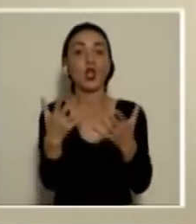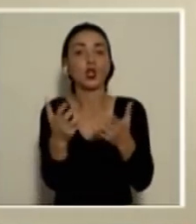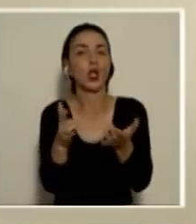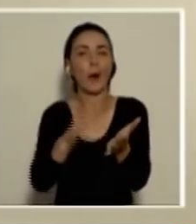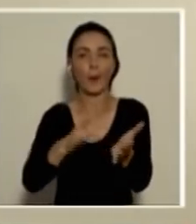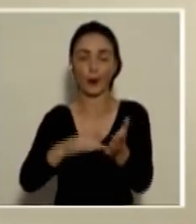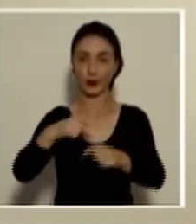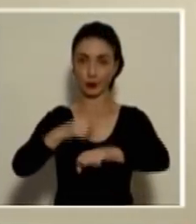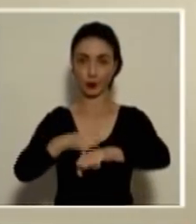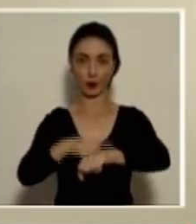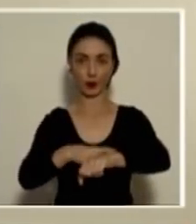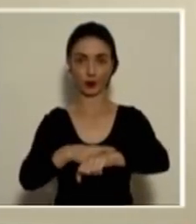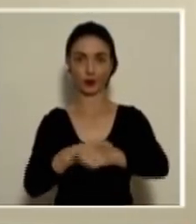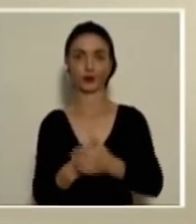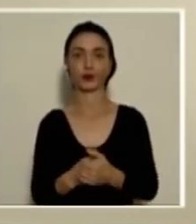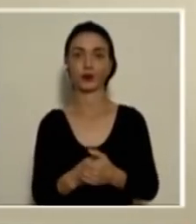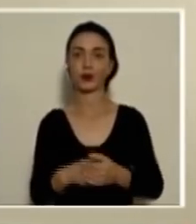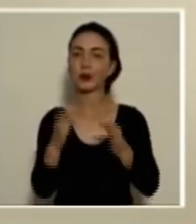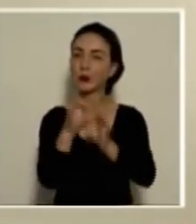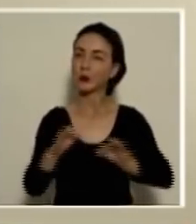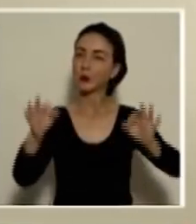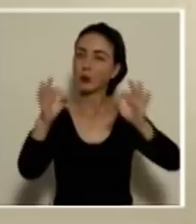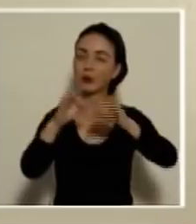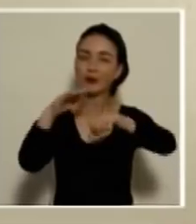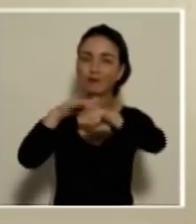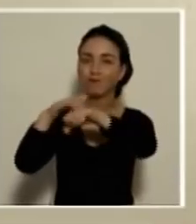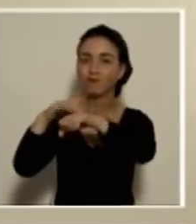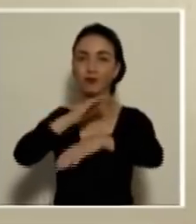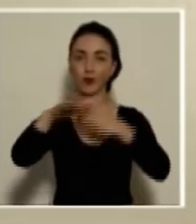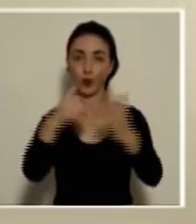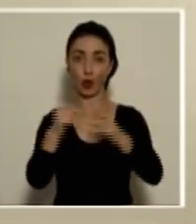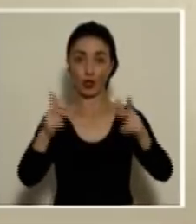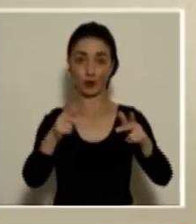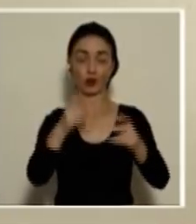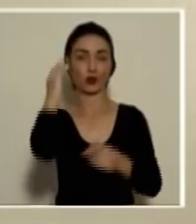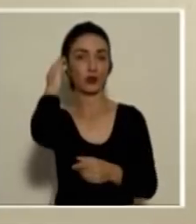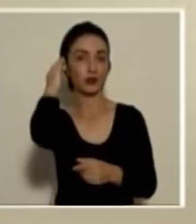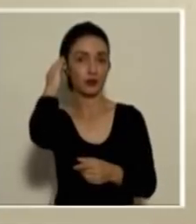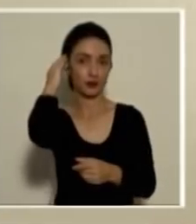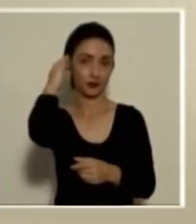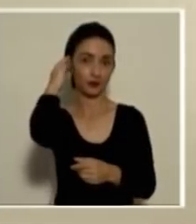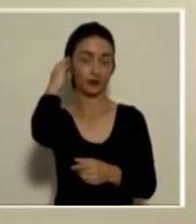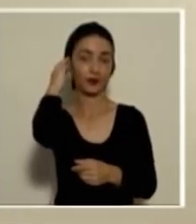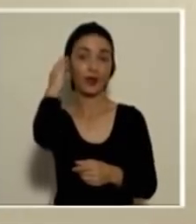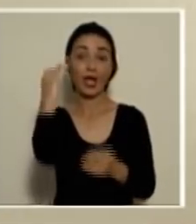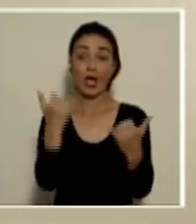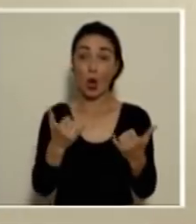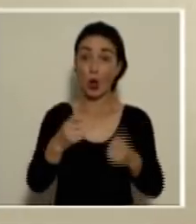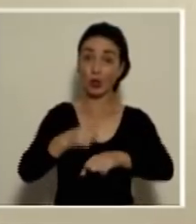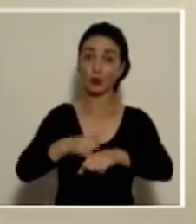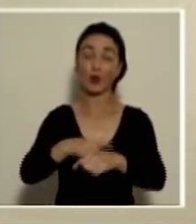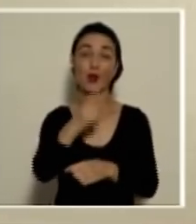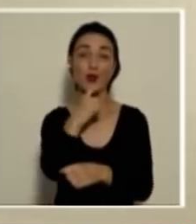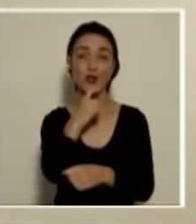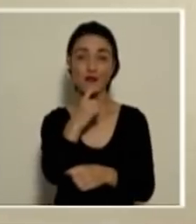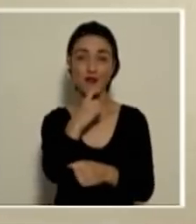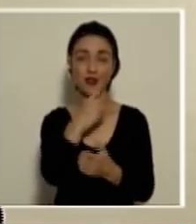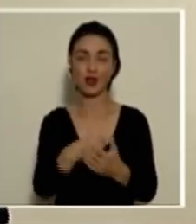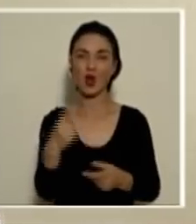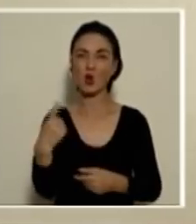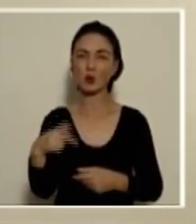quiero aprovechar este momento para hacer un llamado a todas las personas que en este momento difícil que estamos viviendo, quizás uno de los más